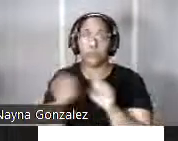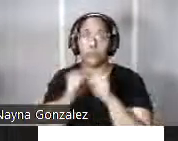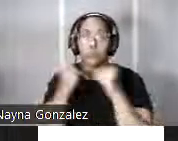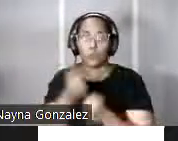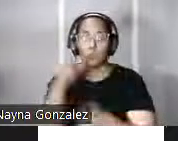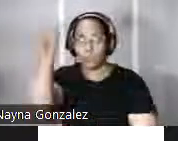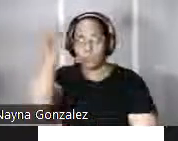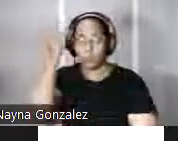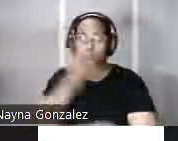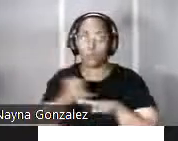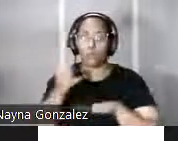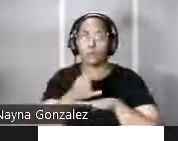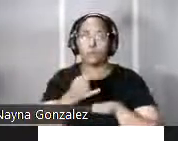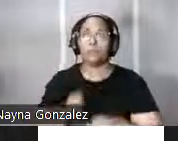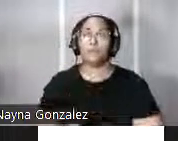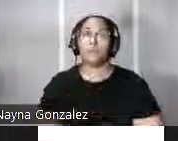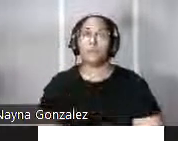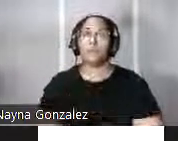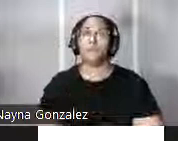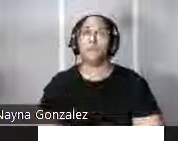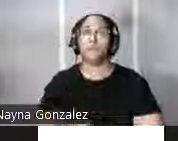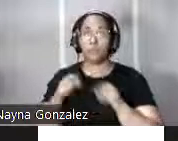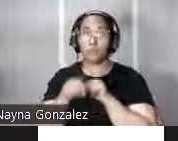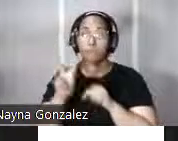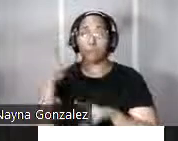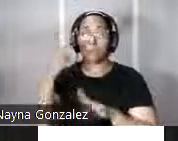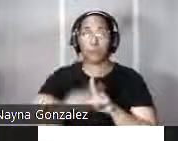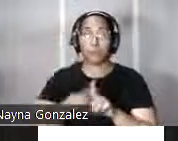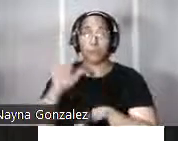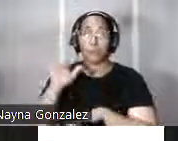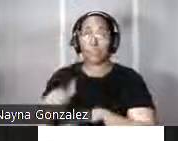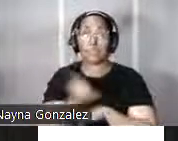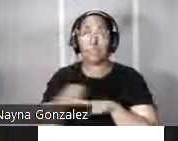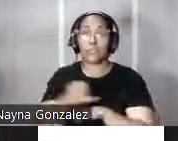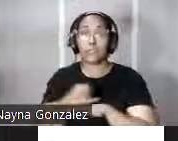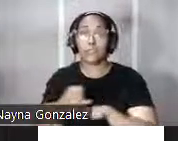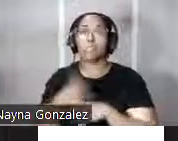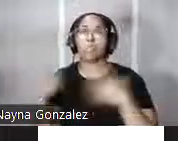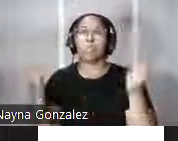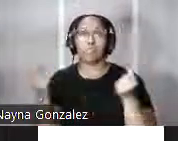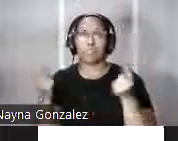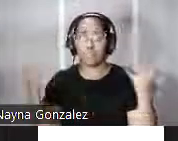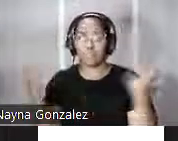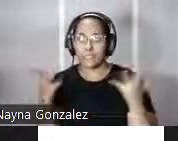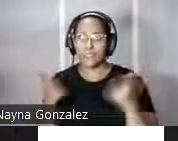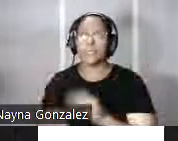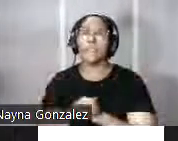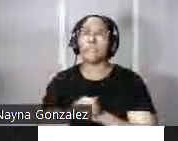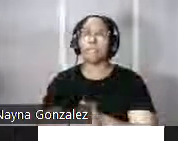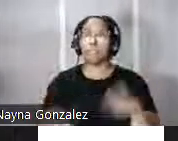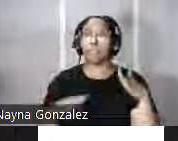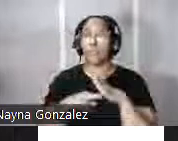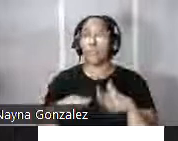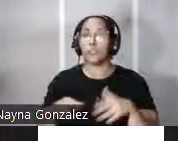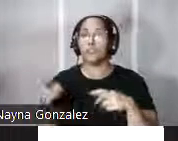políticas de la isla Durante los dos meses que permaneció en la isla realizó numerosos reconocimientos acompañado de un